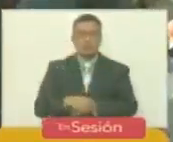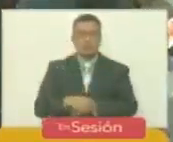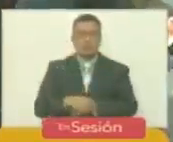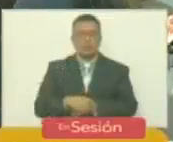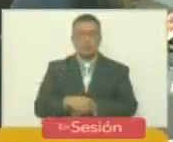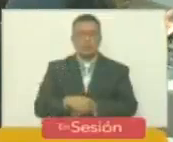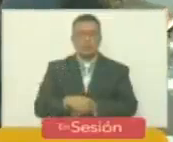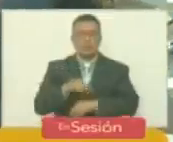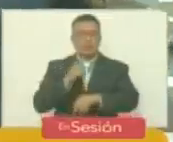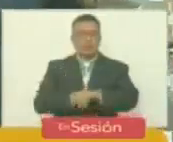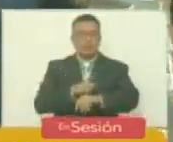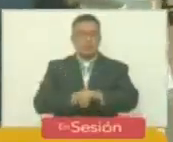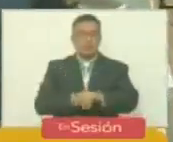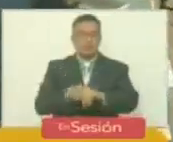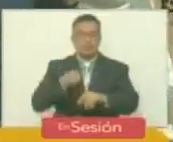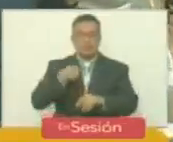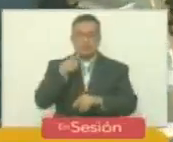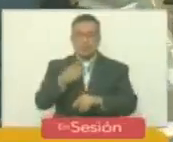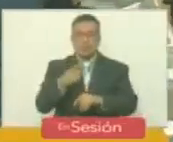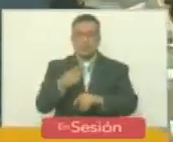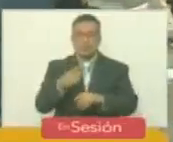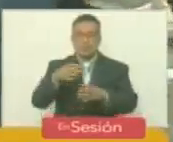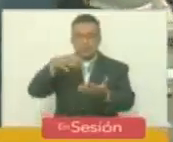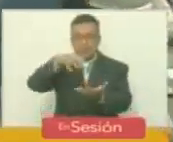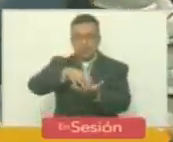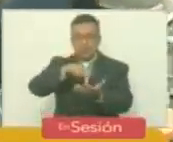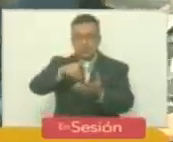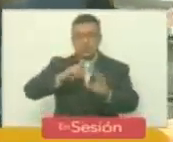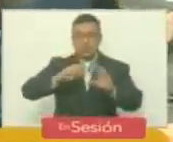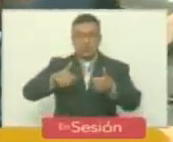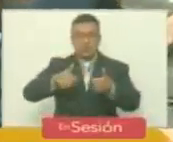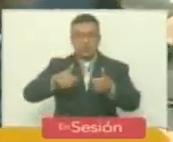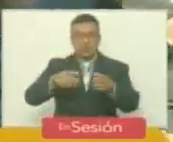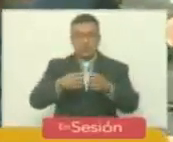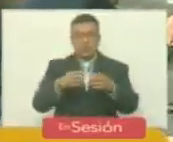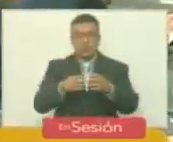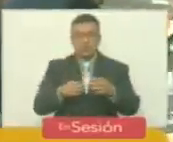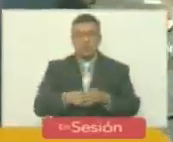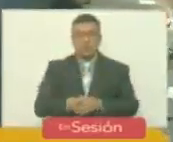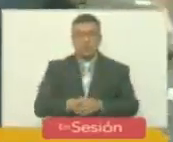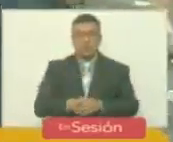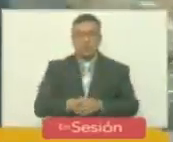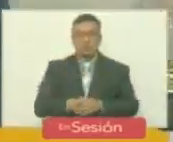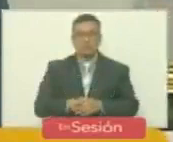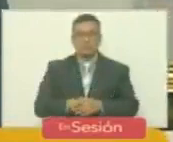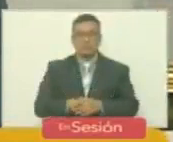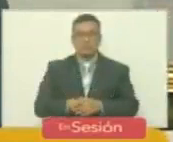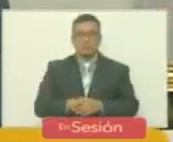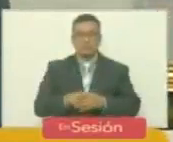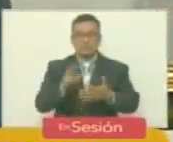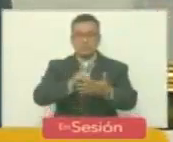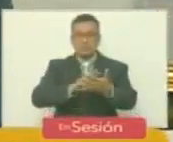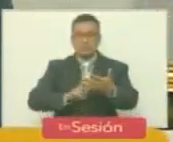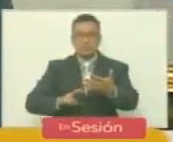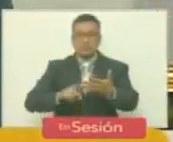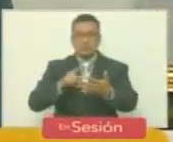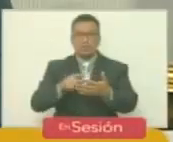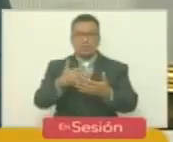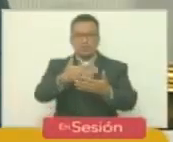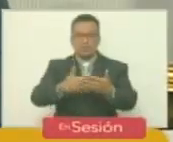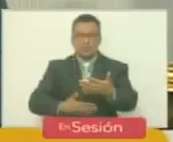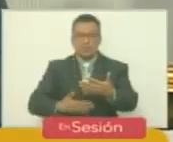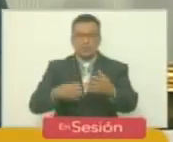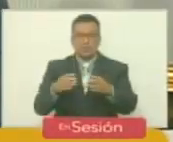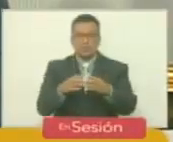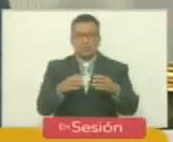A esta hora se indica que hay foro y se da inicio a esta sesión. Gracias a la lectura al acta de la sesión